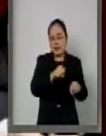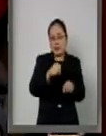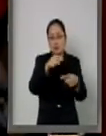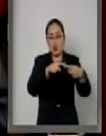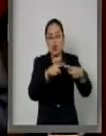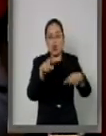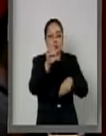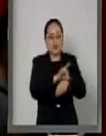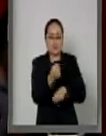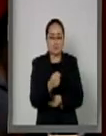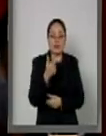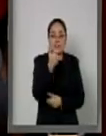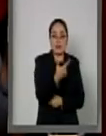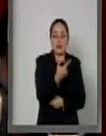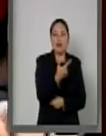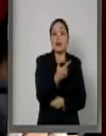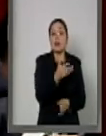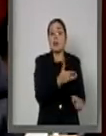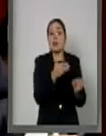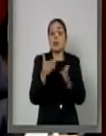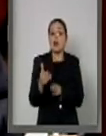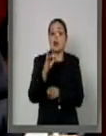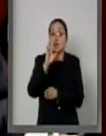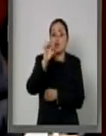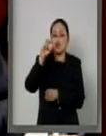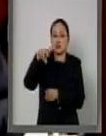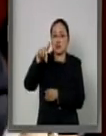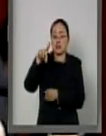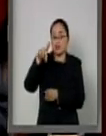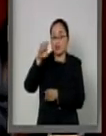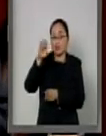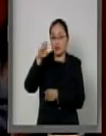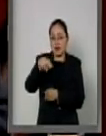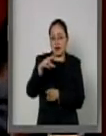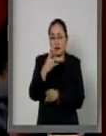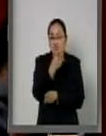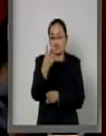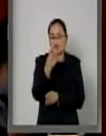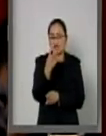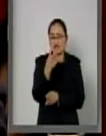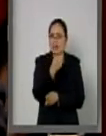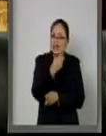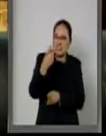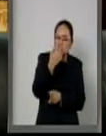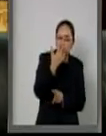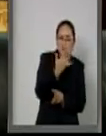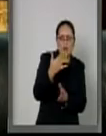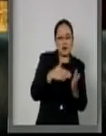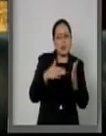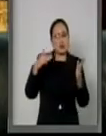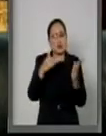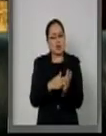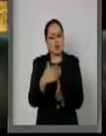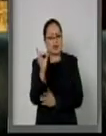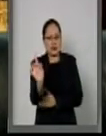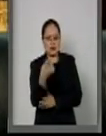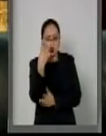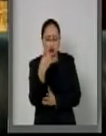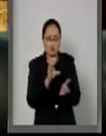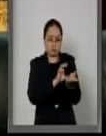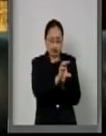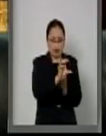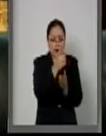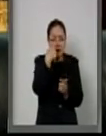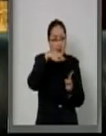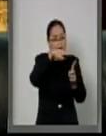detonó o detonará para el Fonden un ingreso de 150 millones de dólares. En general, seguros,